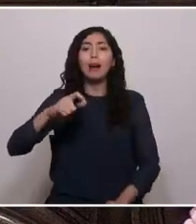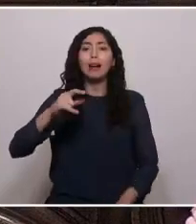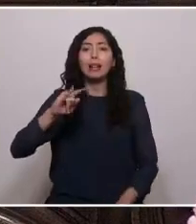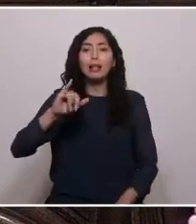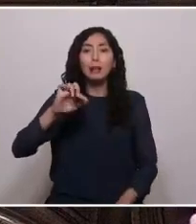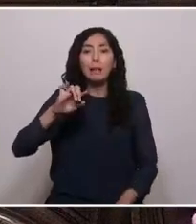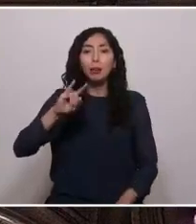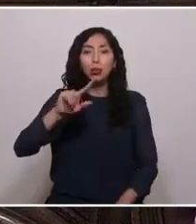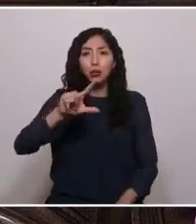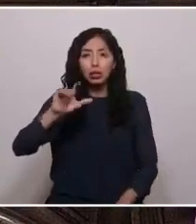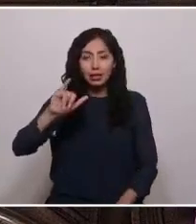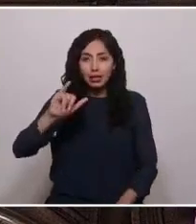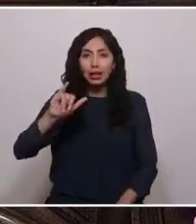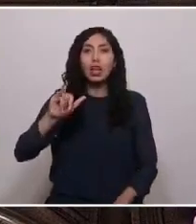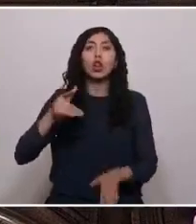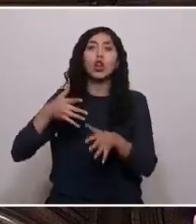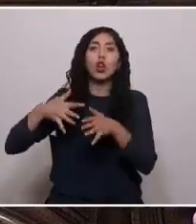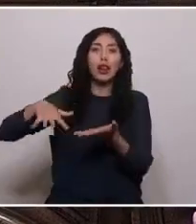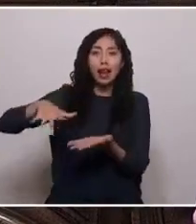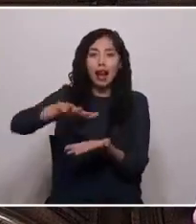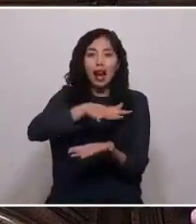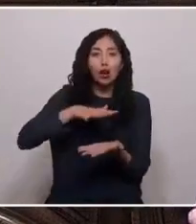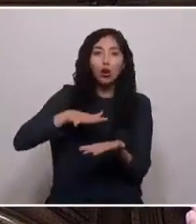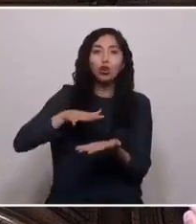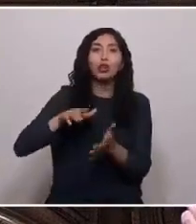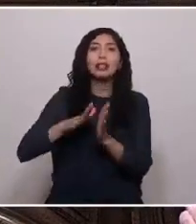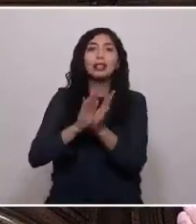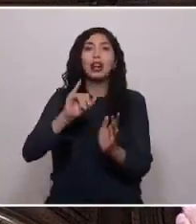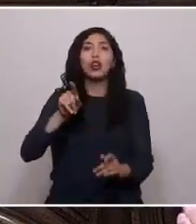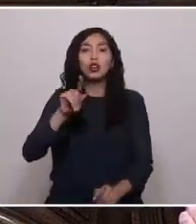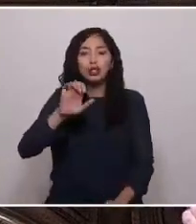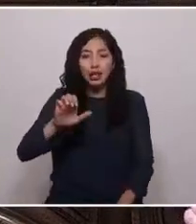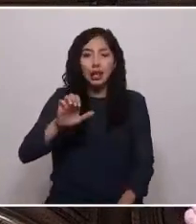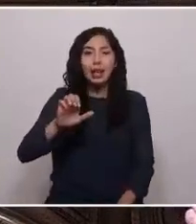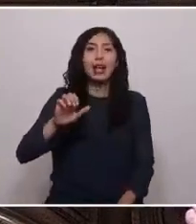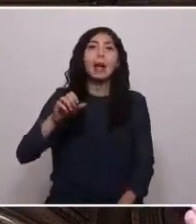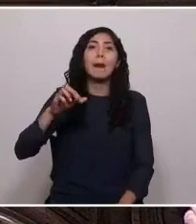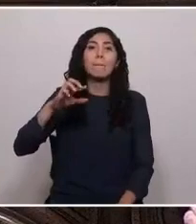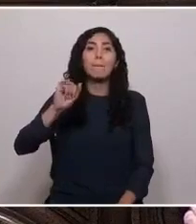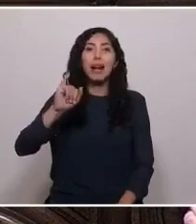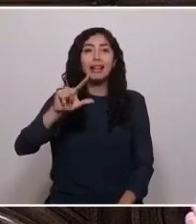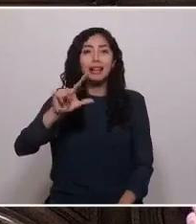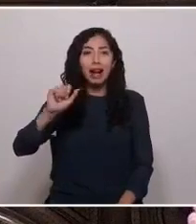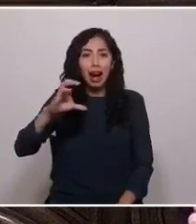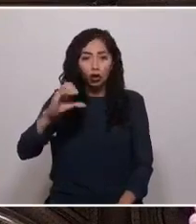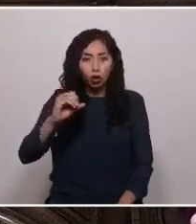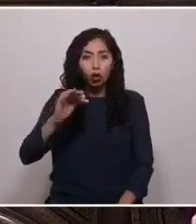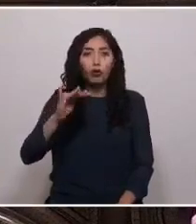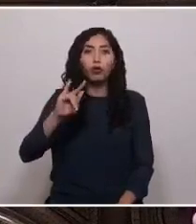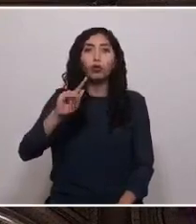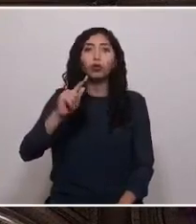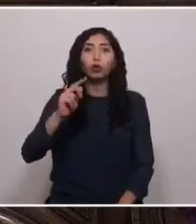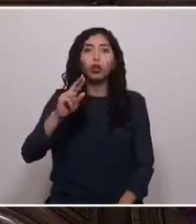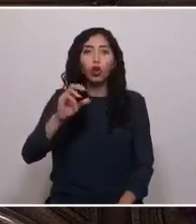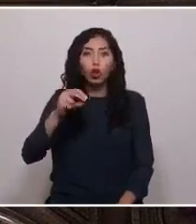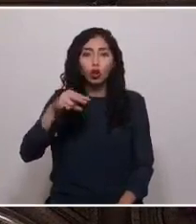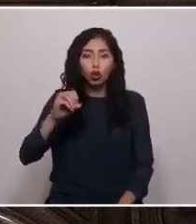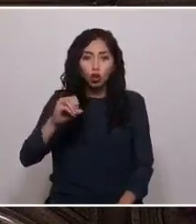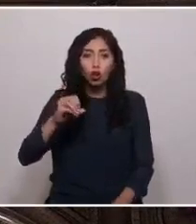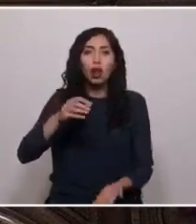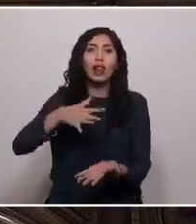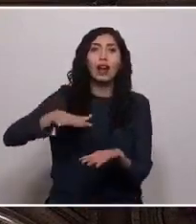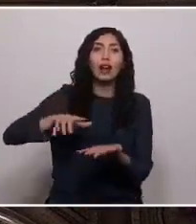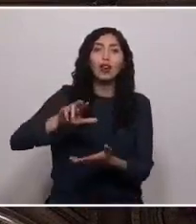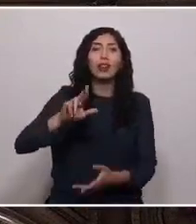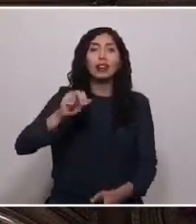Lanco, Los Lagos, San José de la Mariquina, Máfil, Paillaco, Futrono, Lago Ranco, La Unión, Río